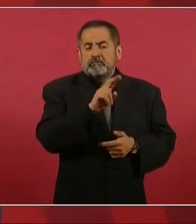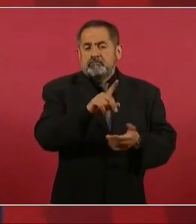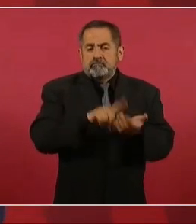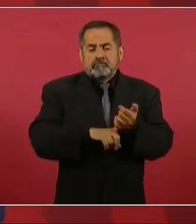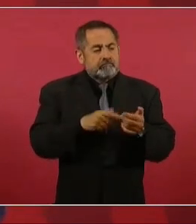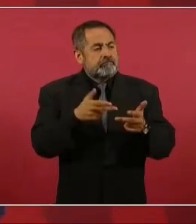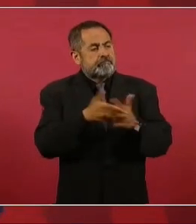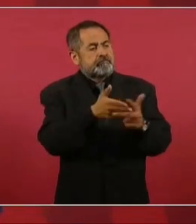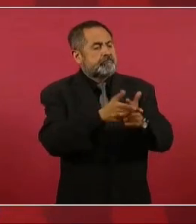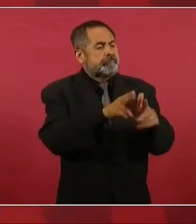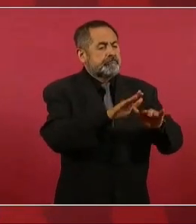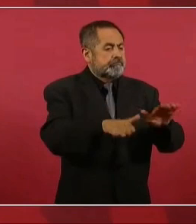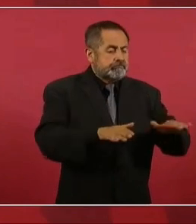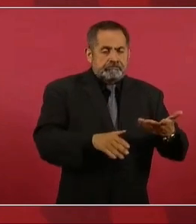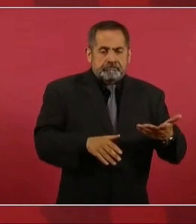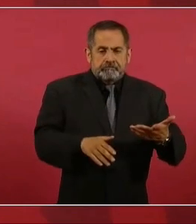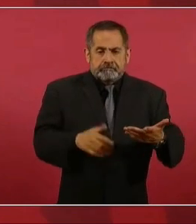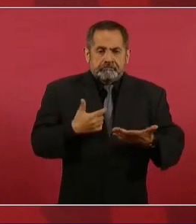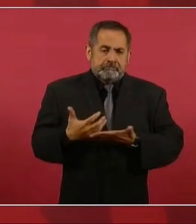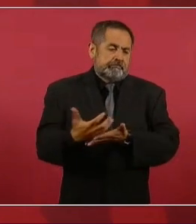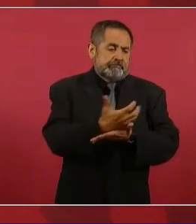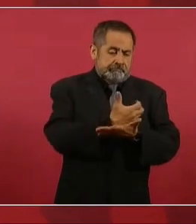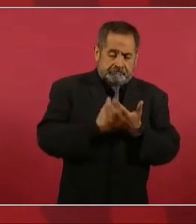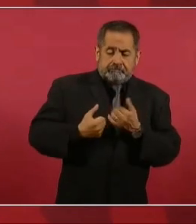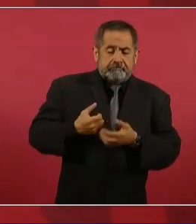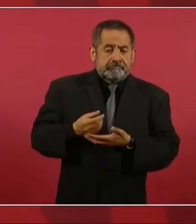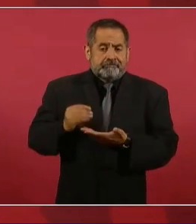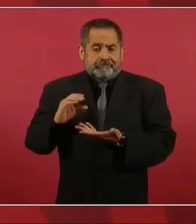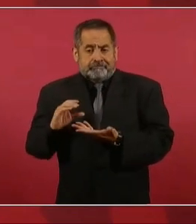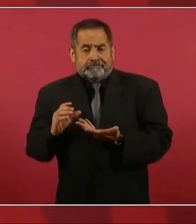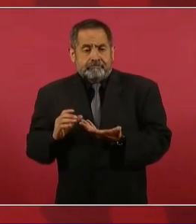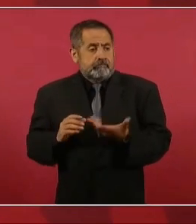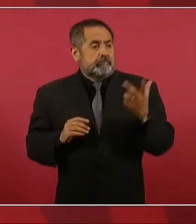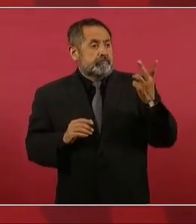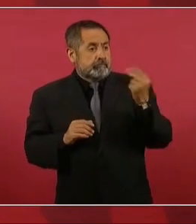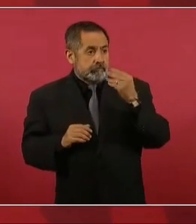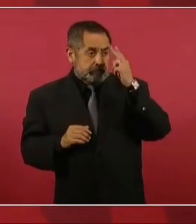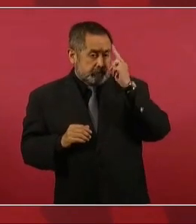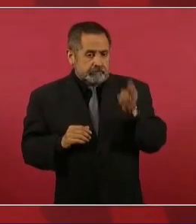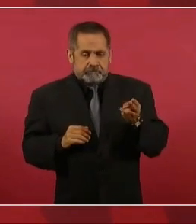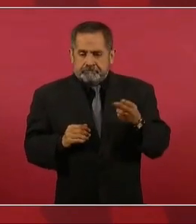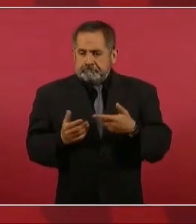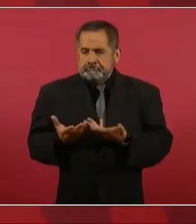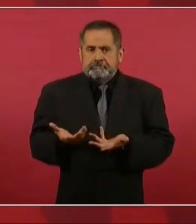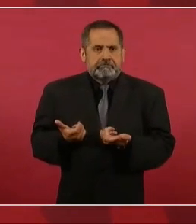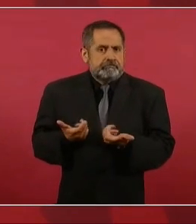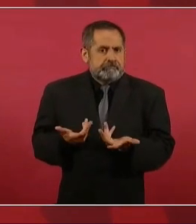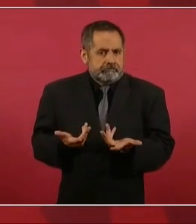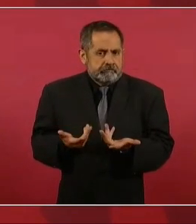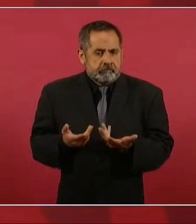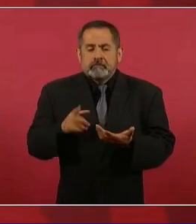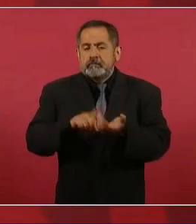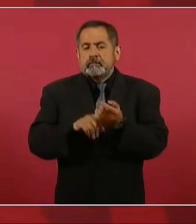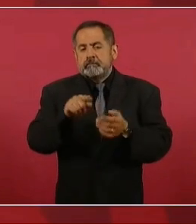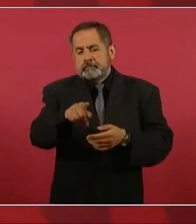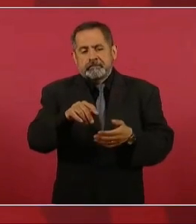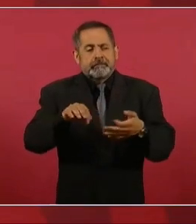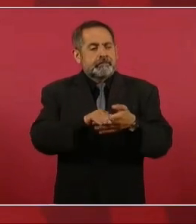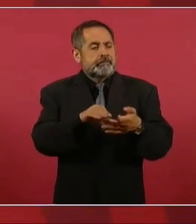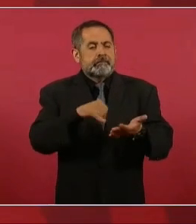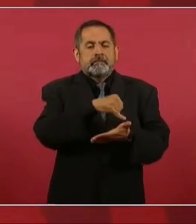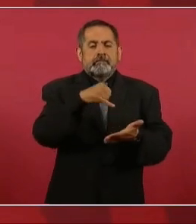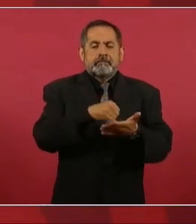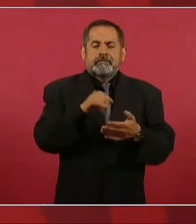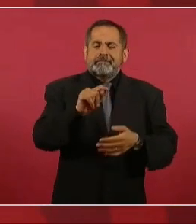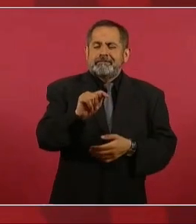sus tierras tienen la Isla del Tiburón, es